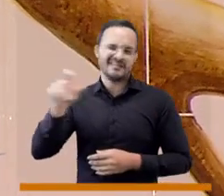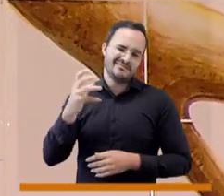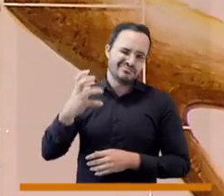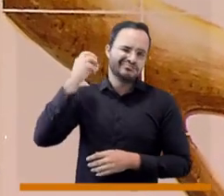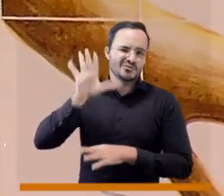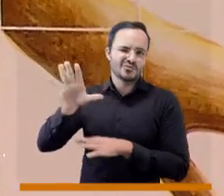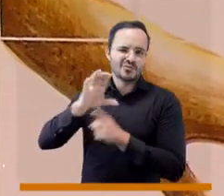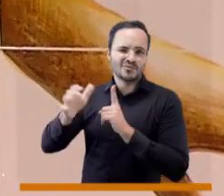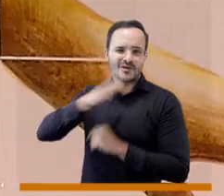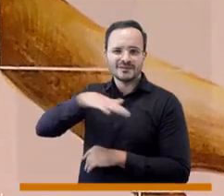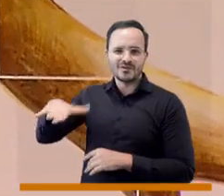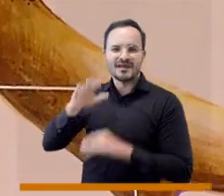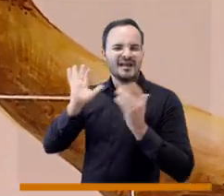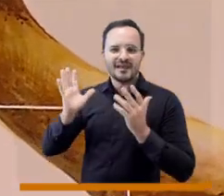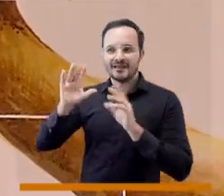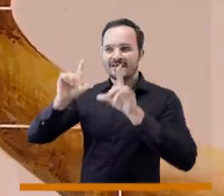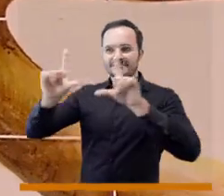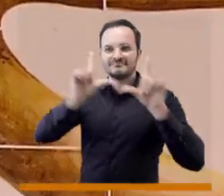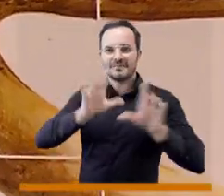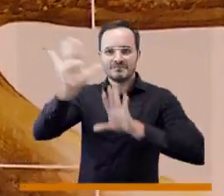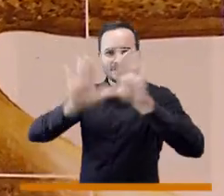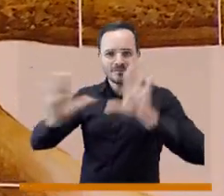tradición alfarera del oriente antioqueña.